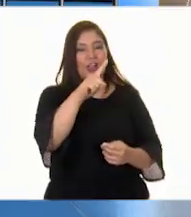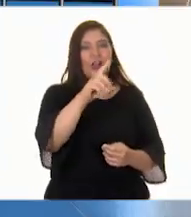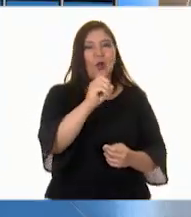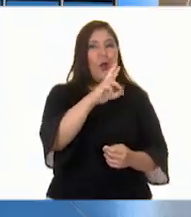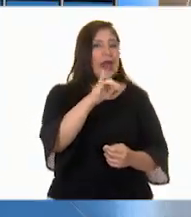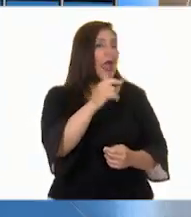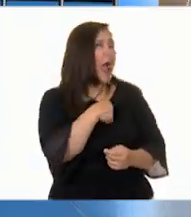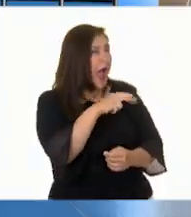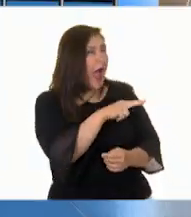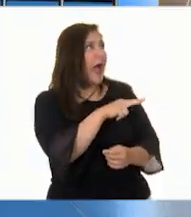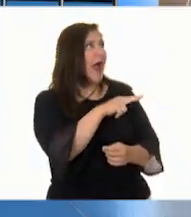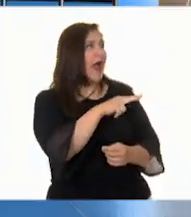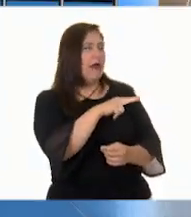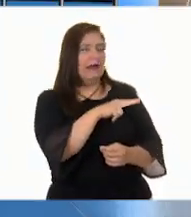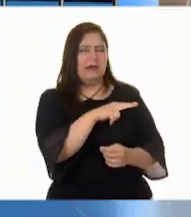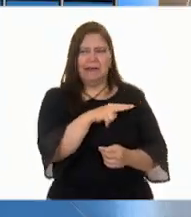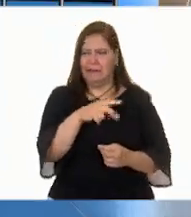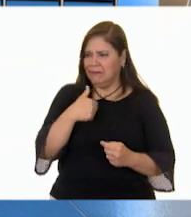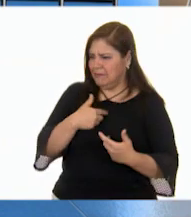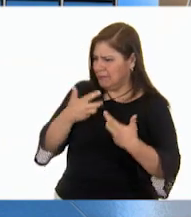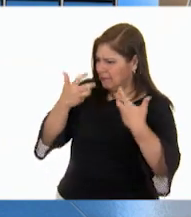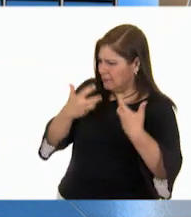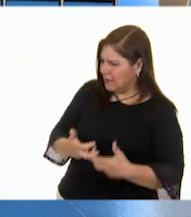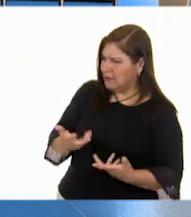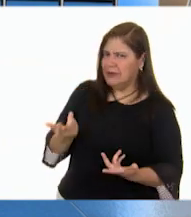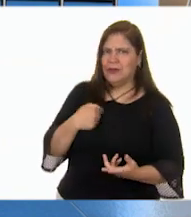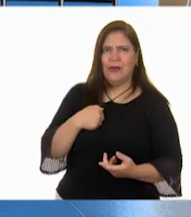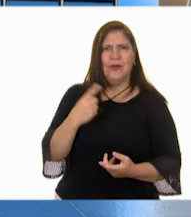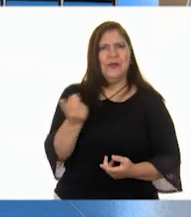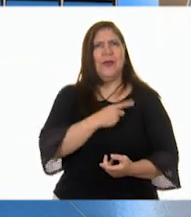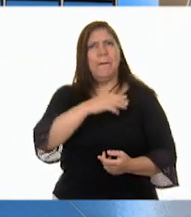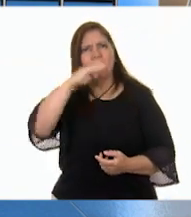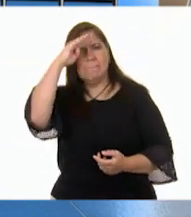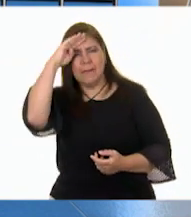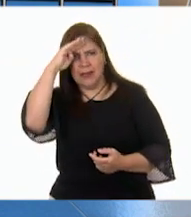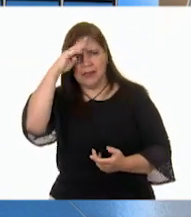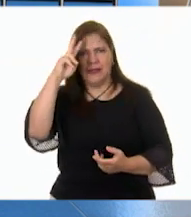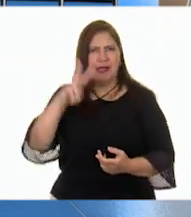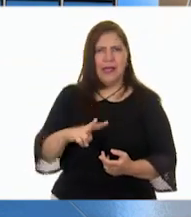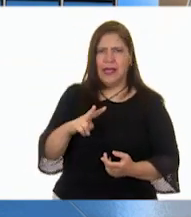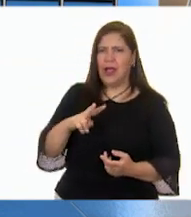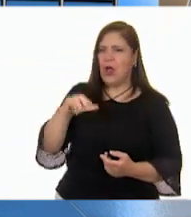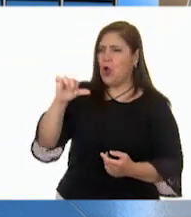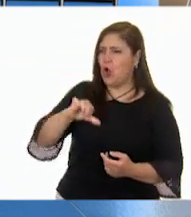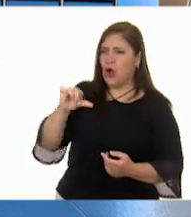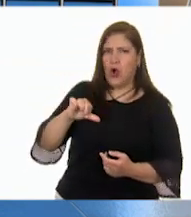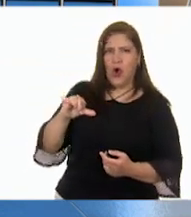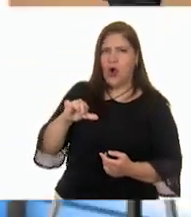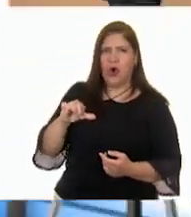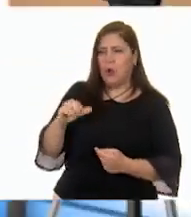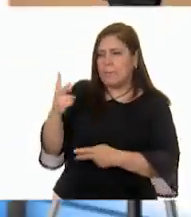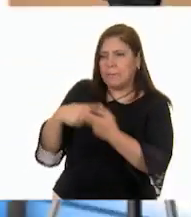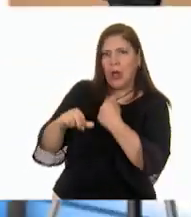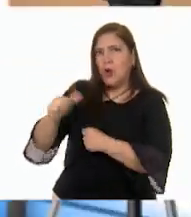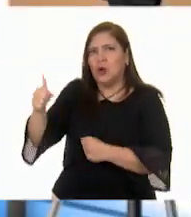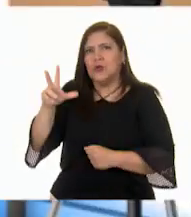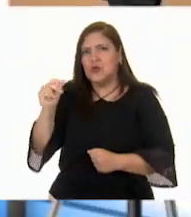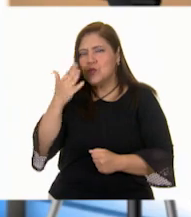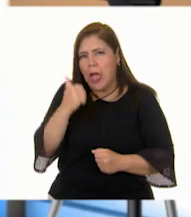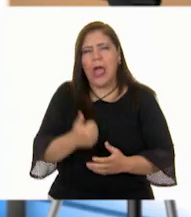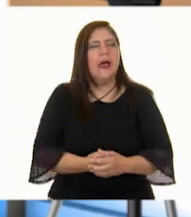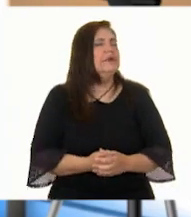que estaba por aquí. Me asustaste, creí que estaba sola, me dijeron que Alecita no podía venir hoy. ¡Ay! Bueno,